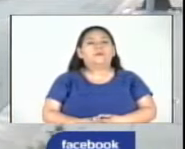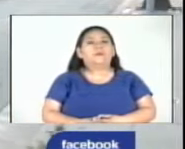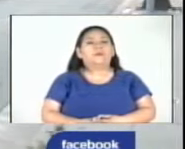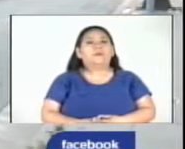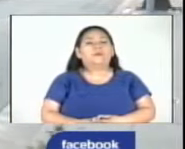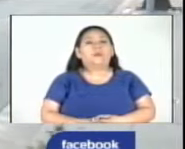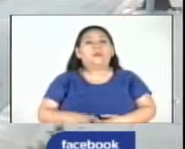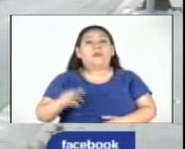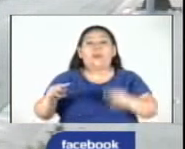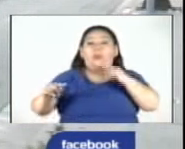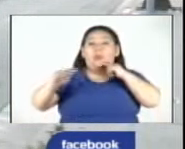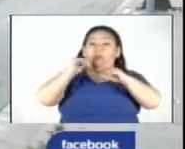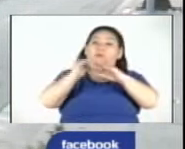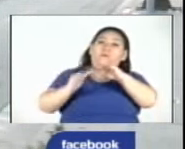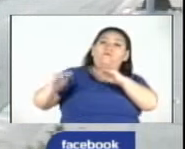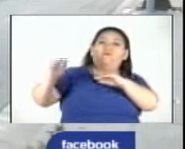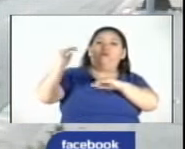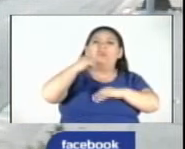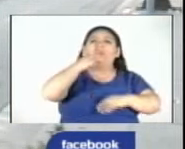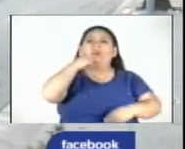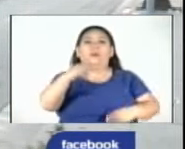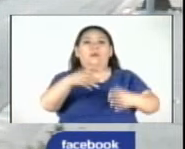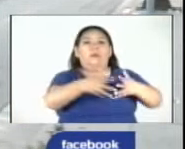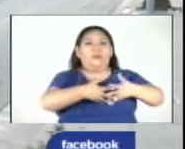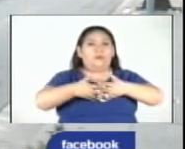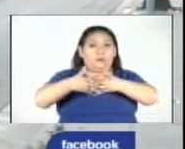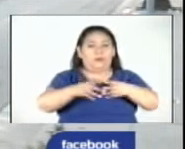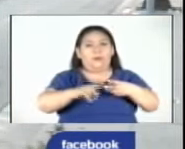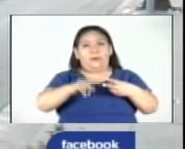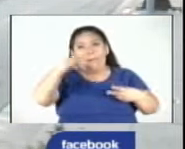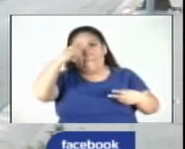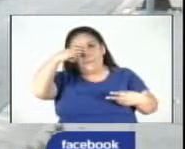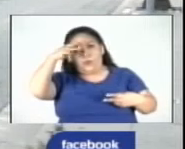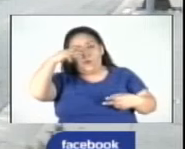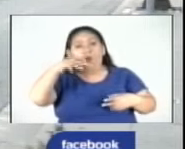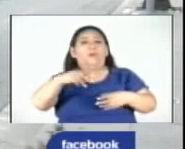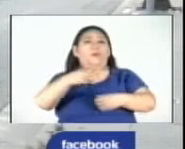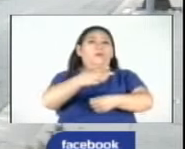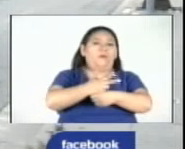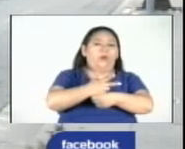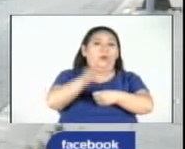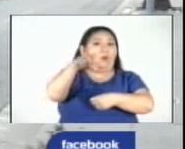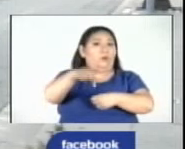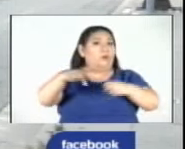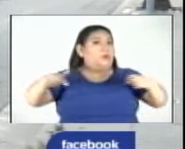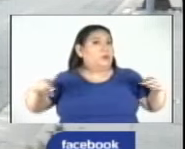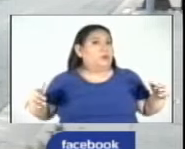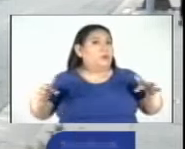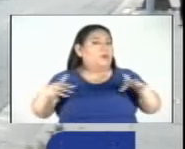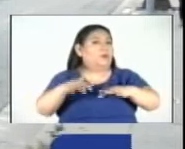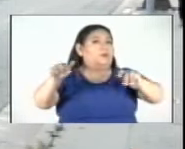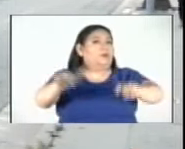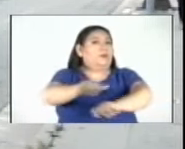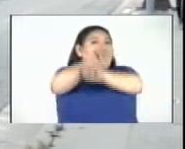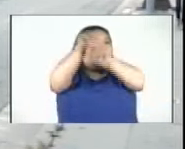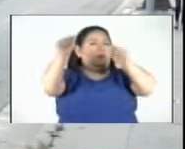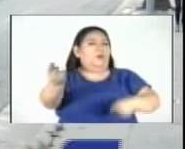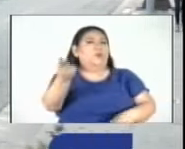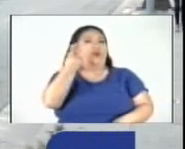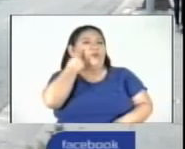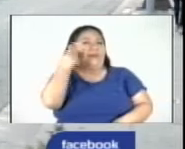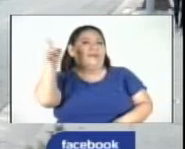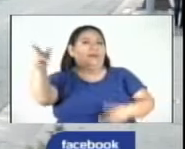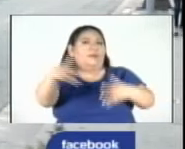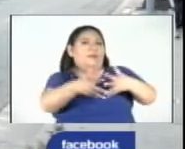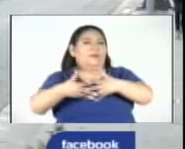Altos funcionarios del gobierno de los Estados Unidos, México y Guatemala se reunieron hoy por la mañana en la capital